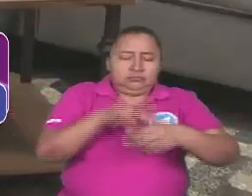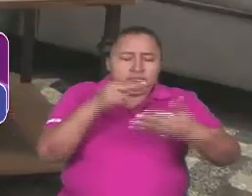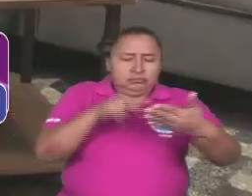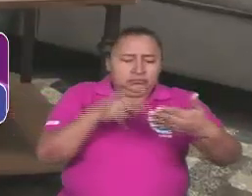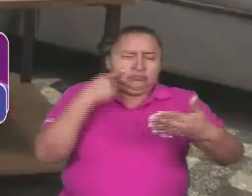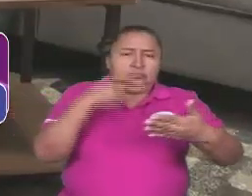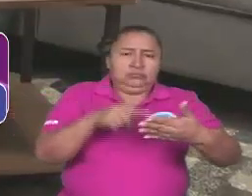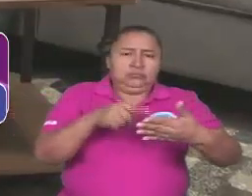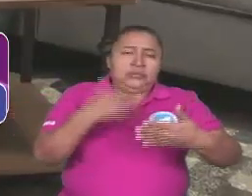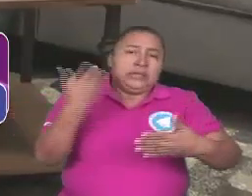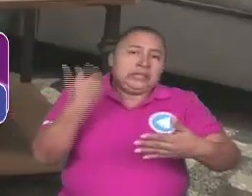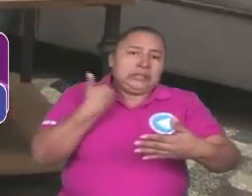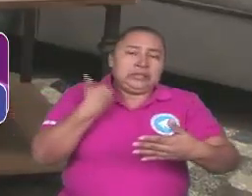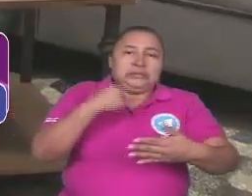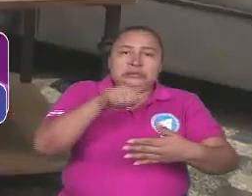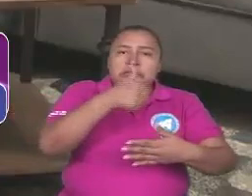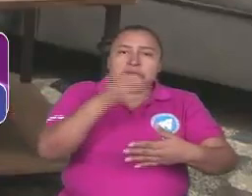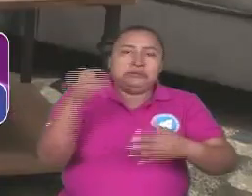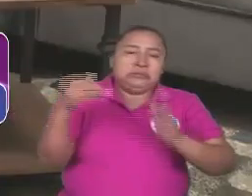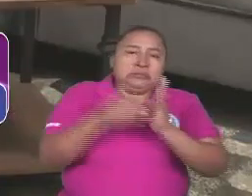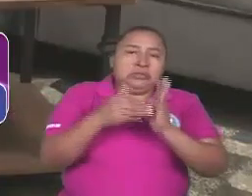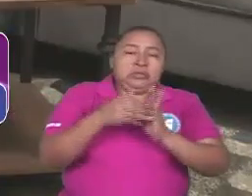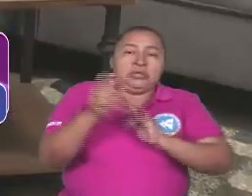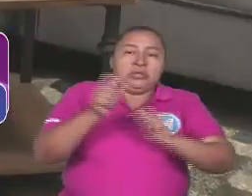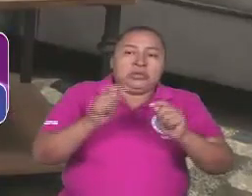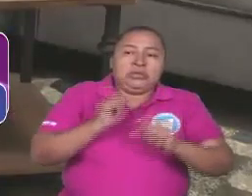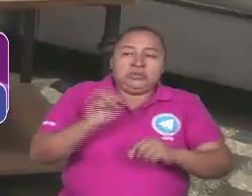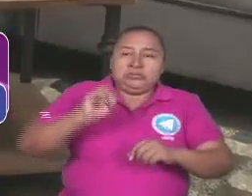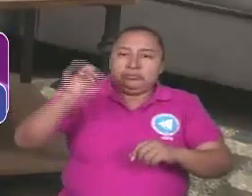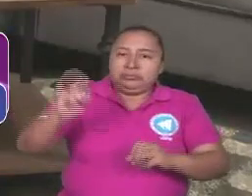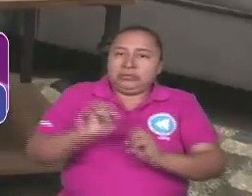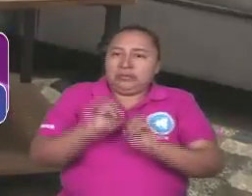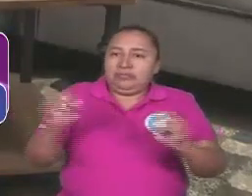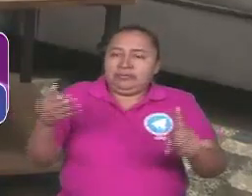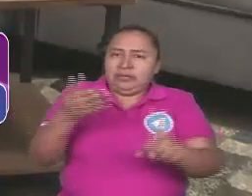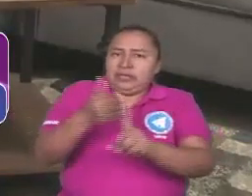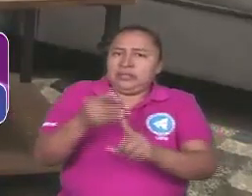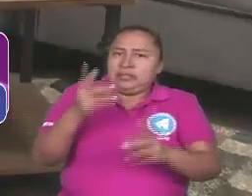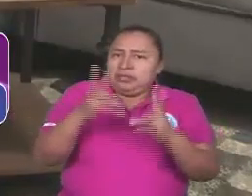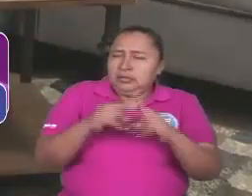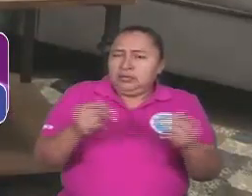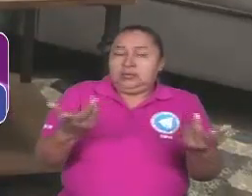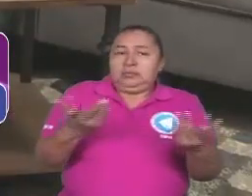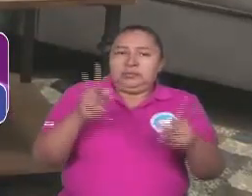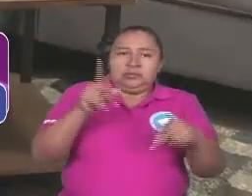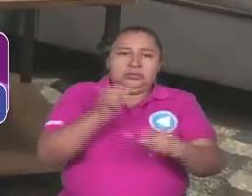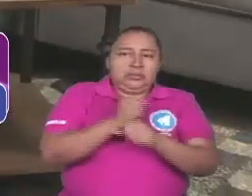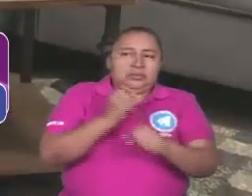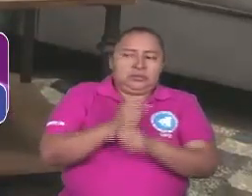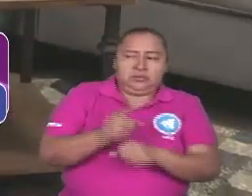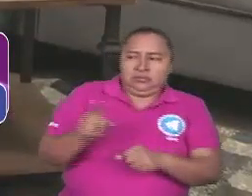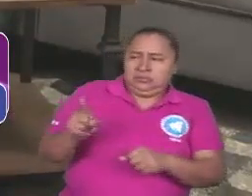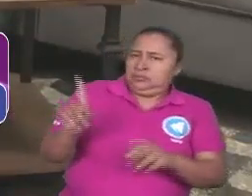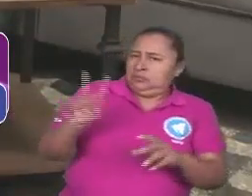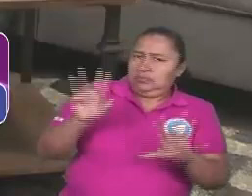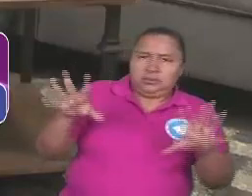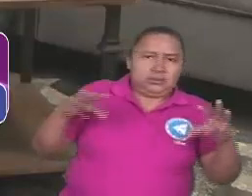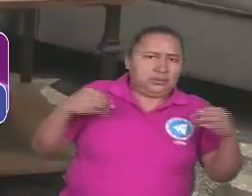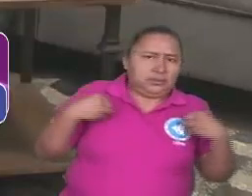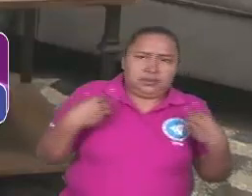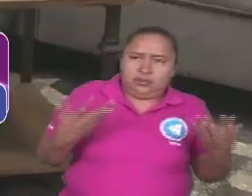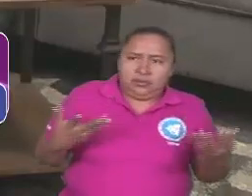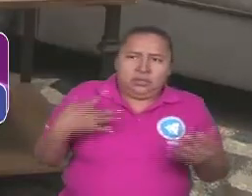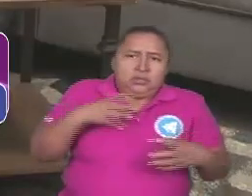que nos cuestan 600 millones de dólares la evasión fiscal de este país, los trabajadores, por favor, no aceptamos eso. Para nosotros eso es